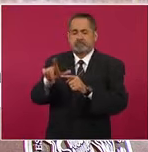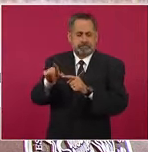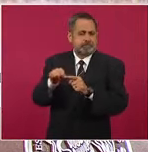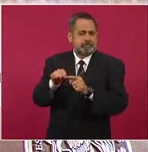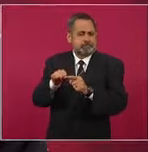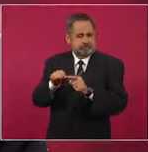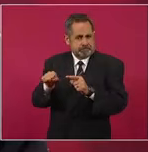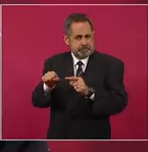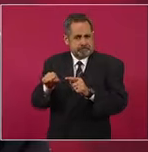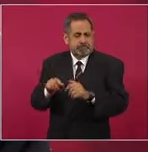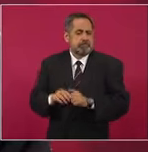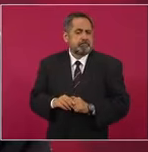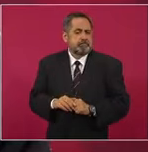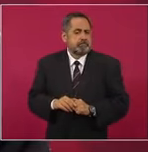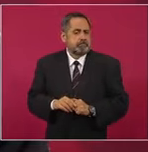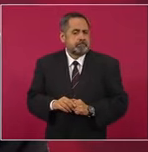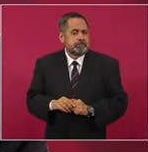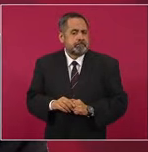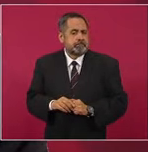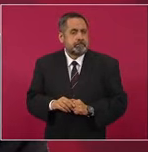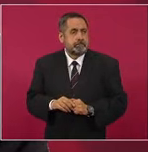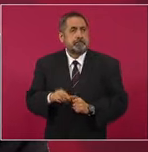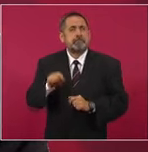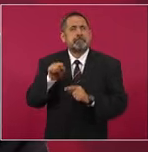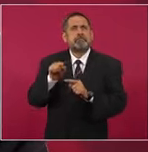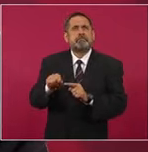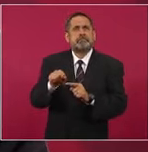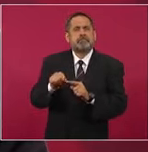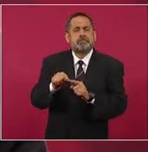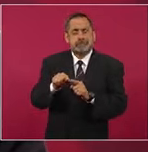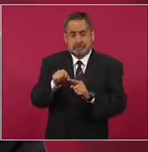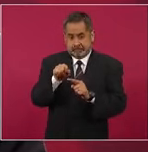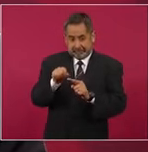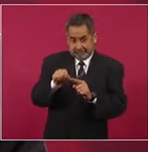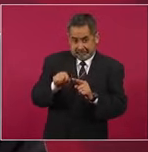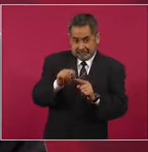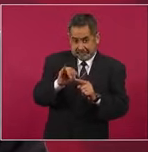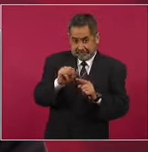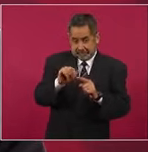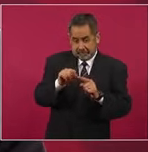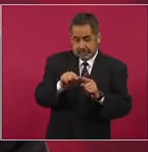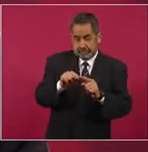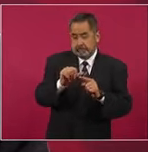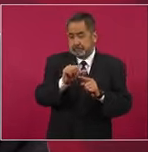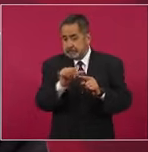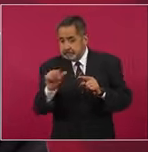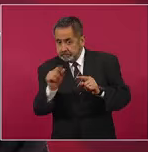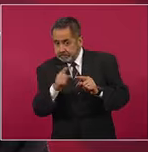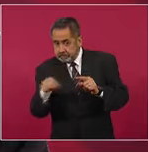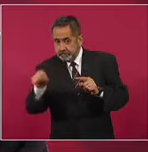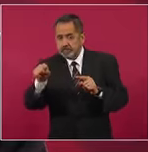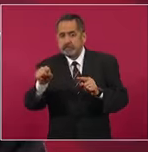Isamal, de Isamal a Cancún,